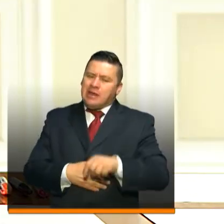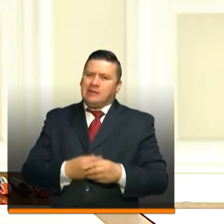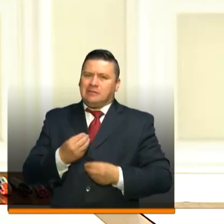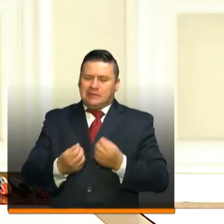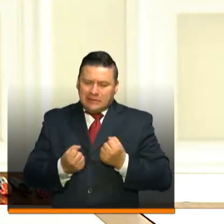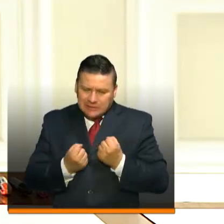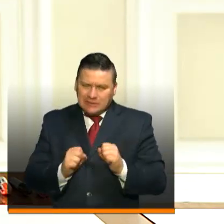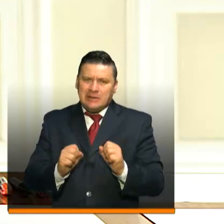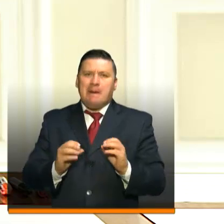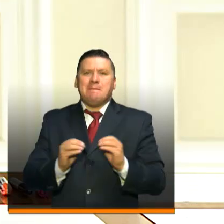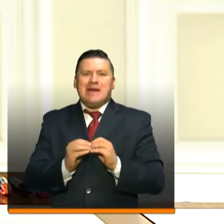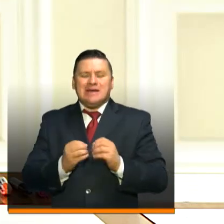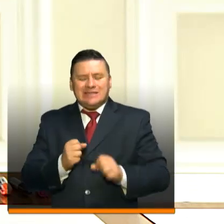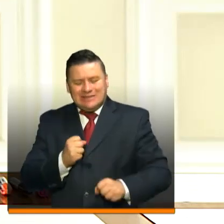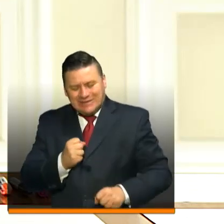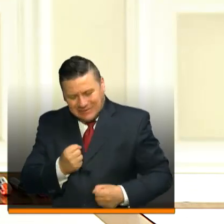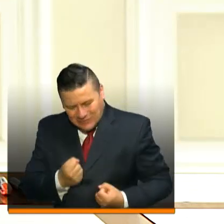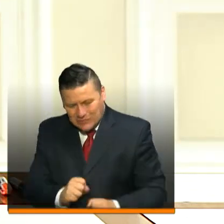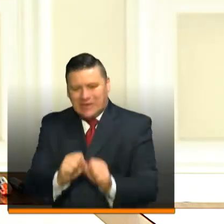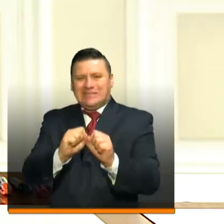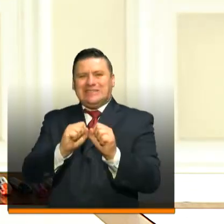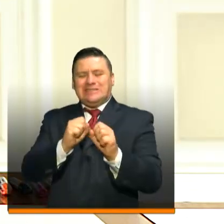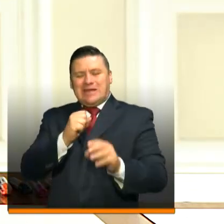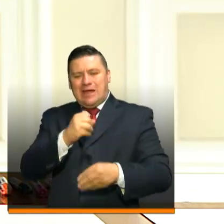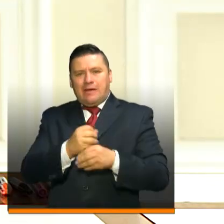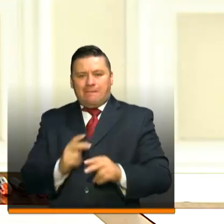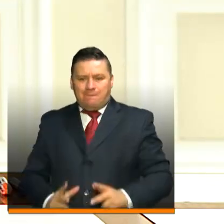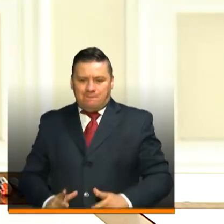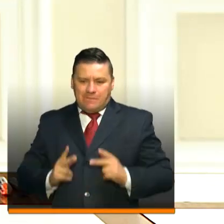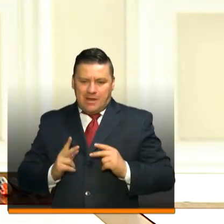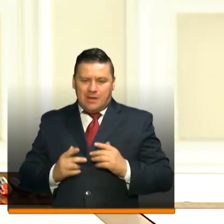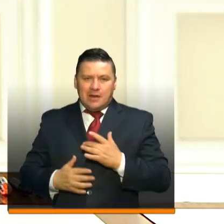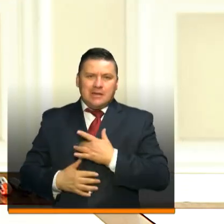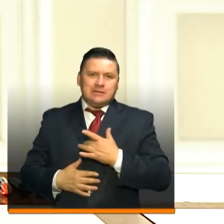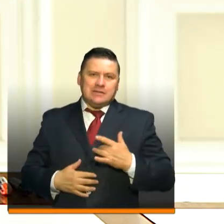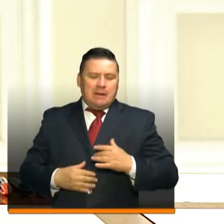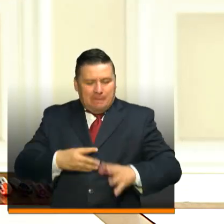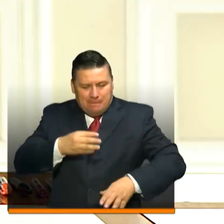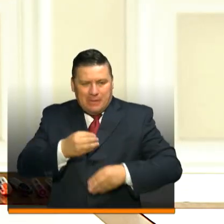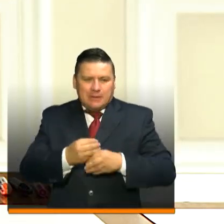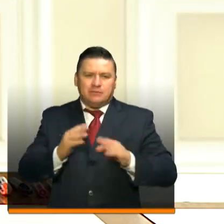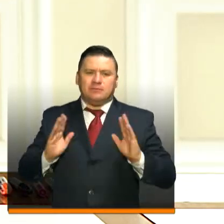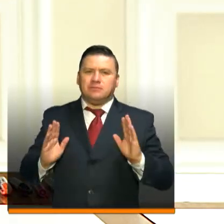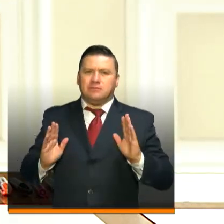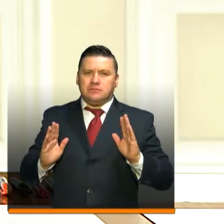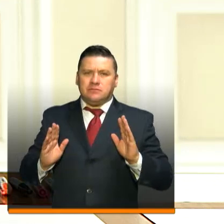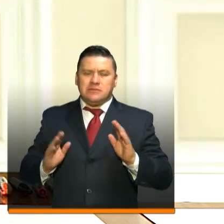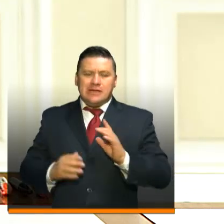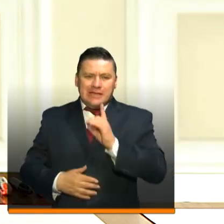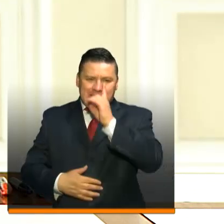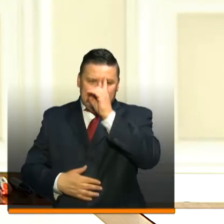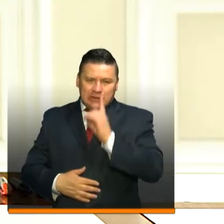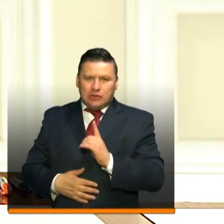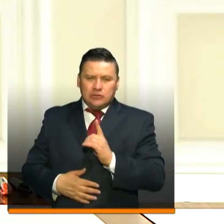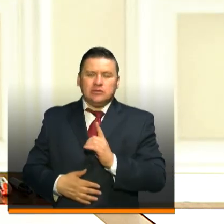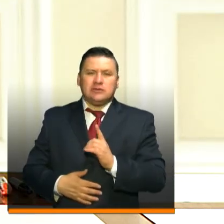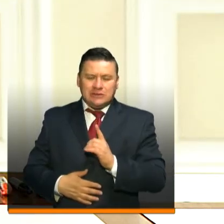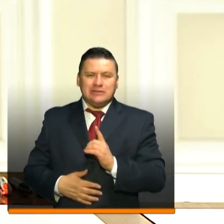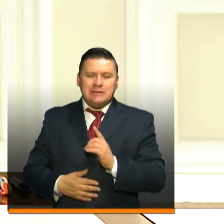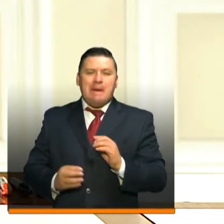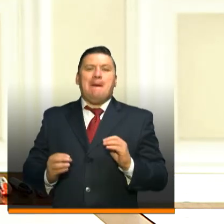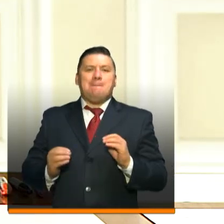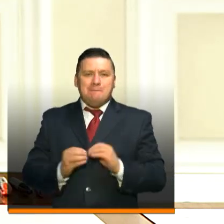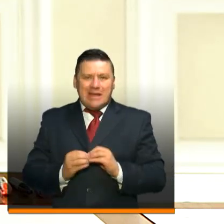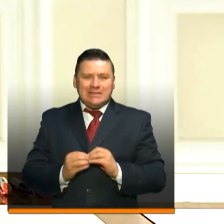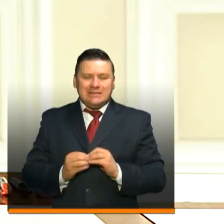hagamos un esfuerzo adicional por la vida, por la salud, y es la decisión de